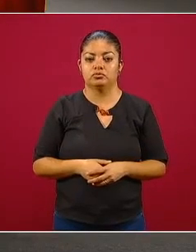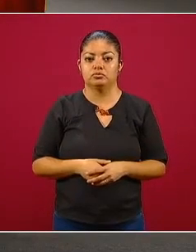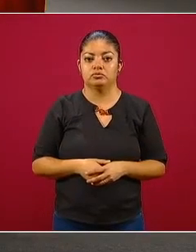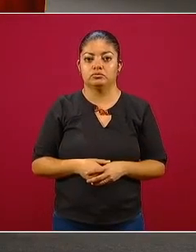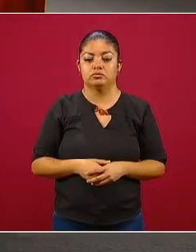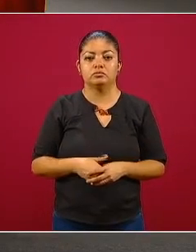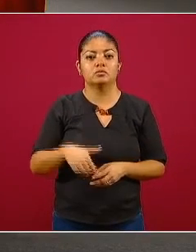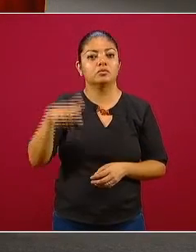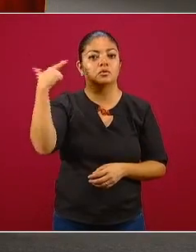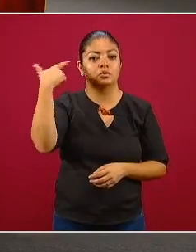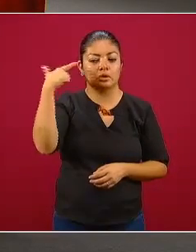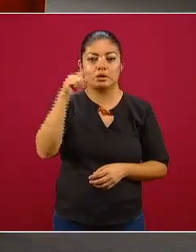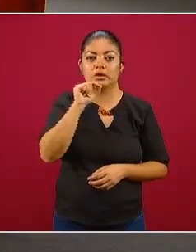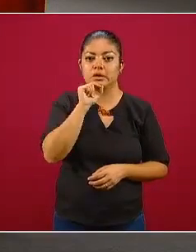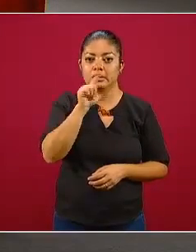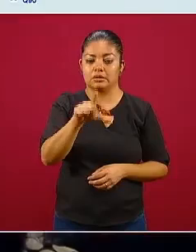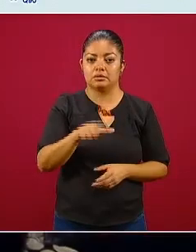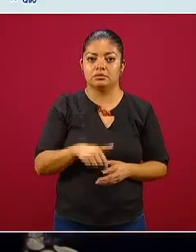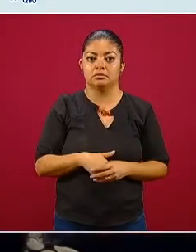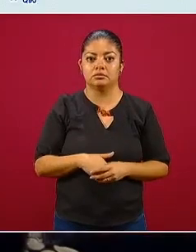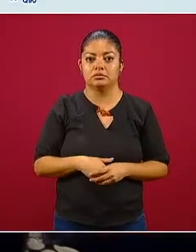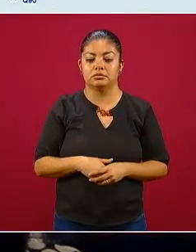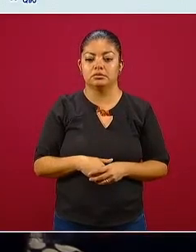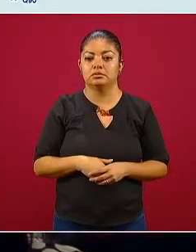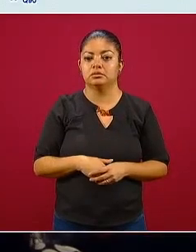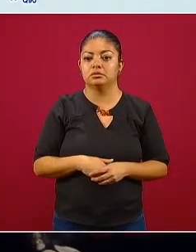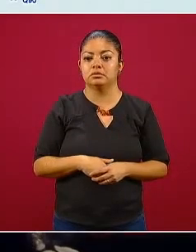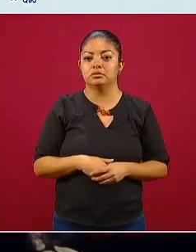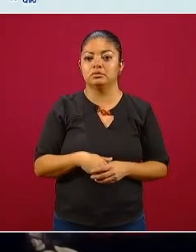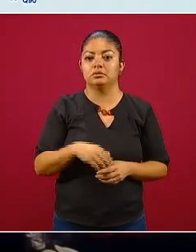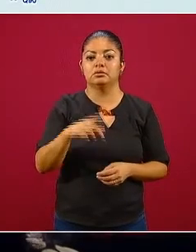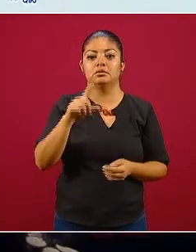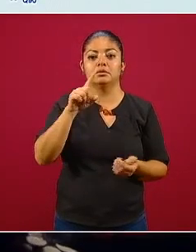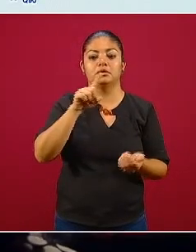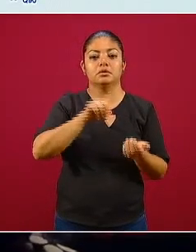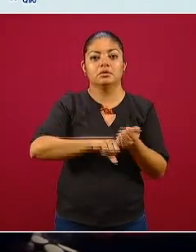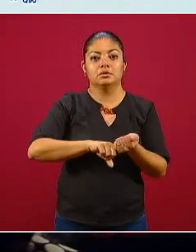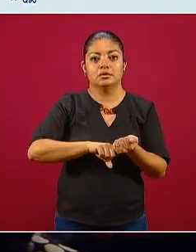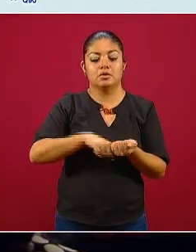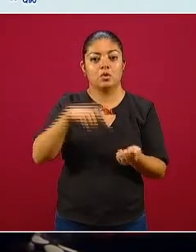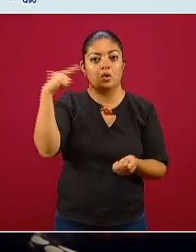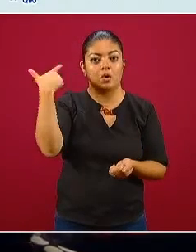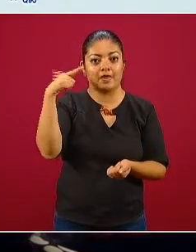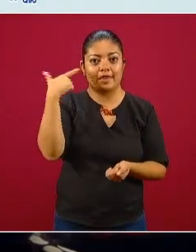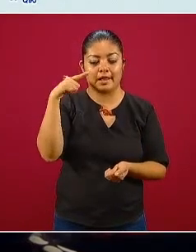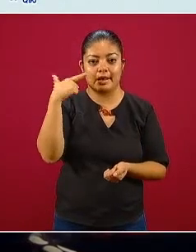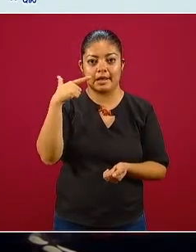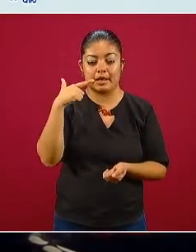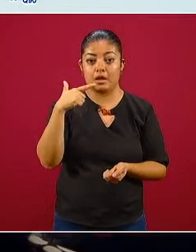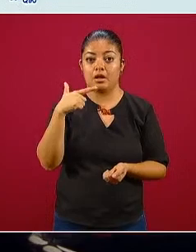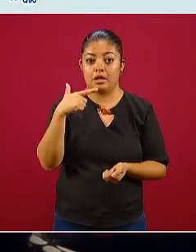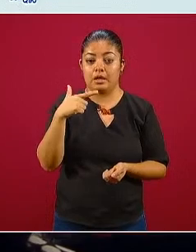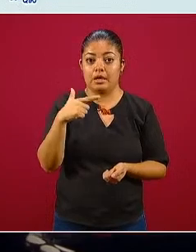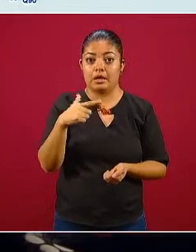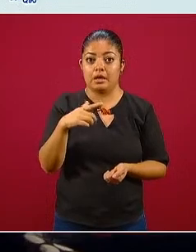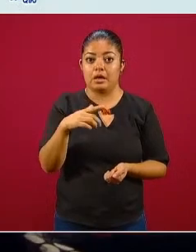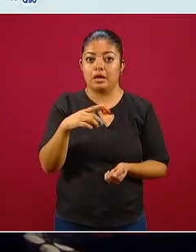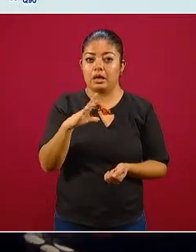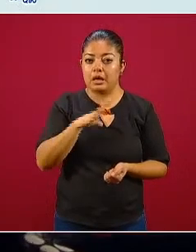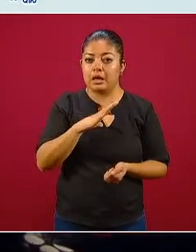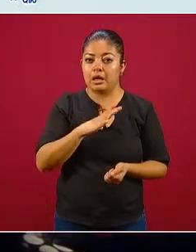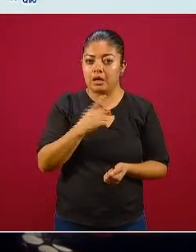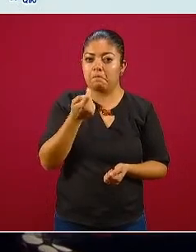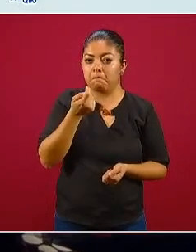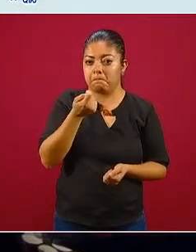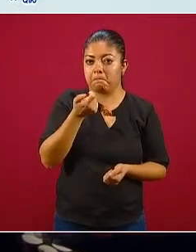Guadalajara Jalisco Guadalajara Jalisco tiene de manera muy notoria pocos casos